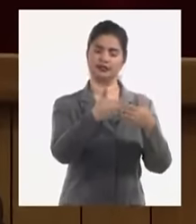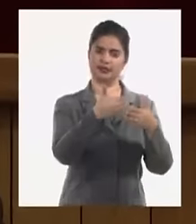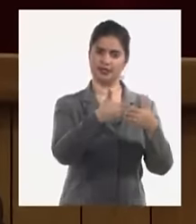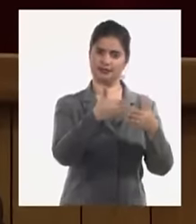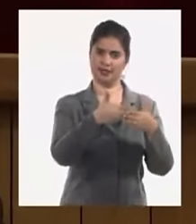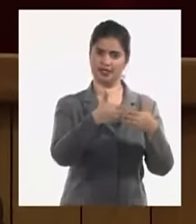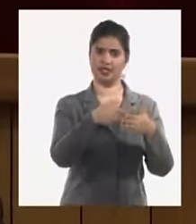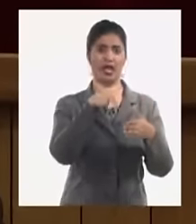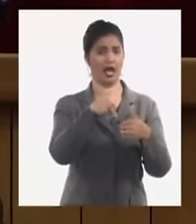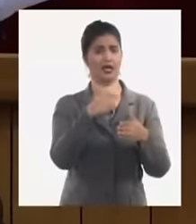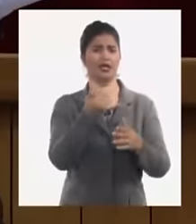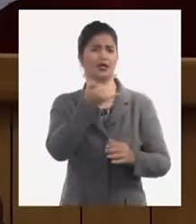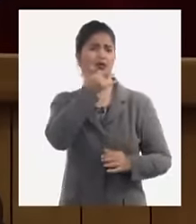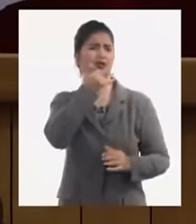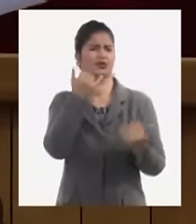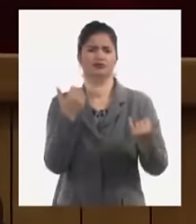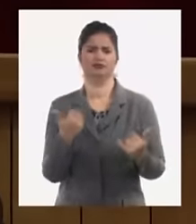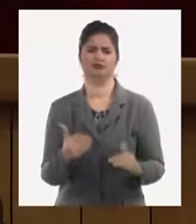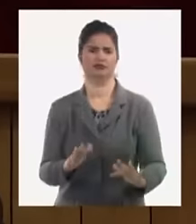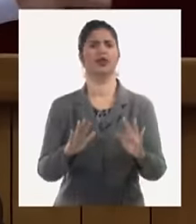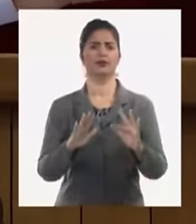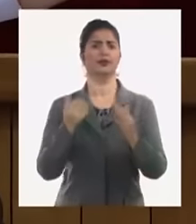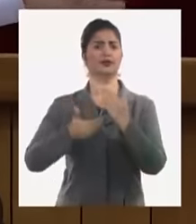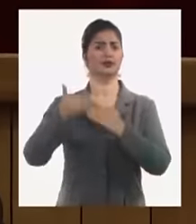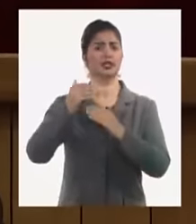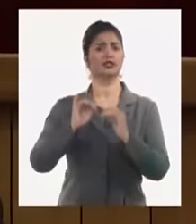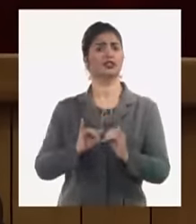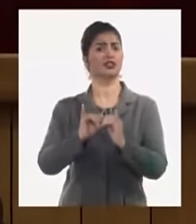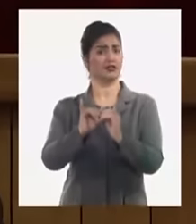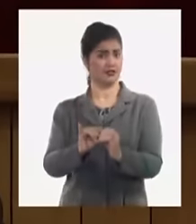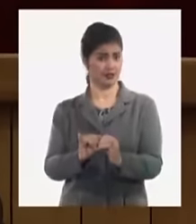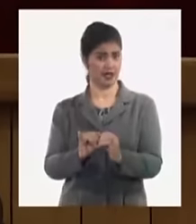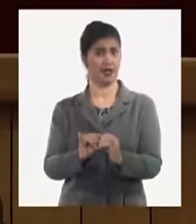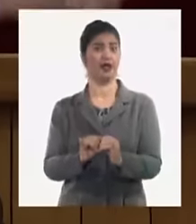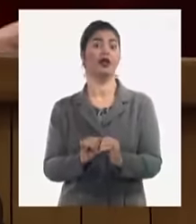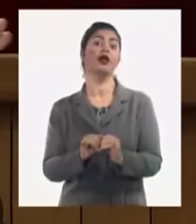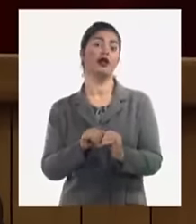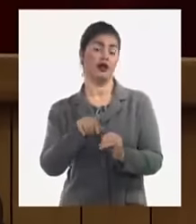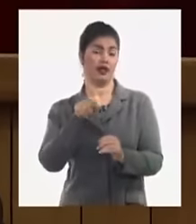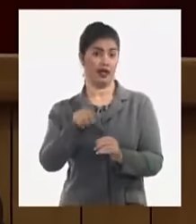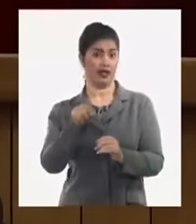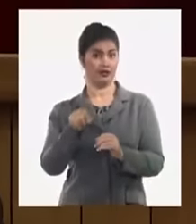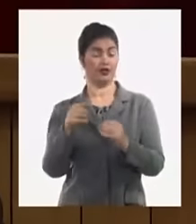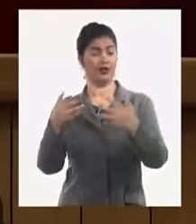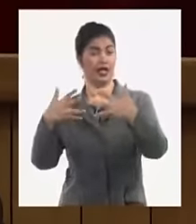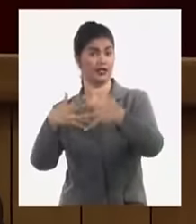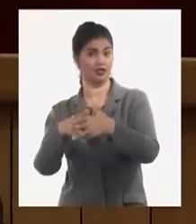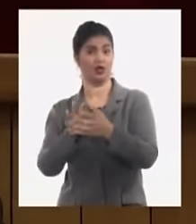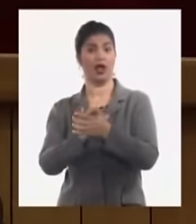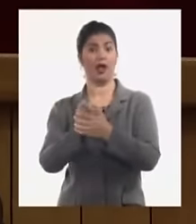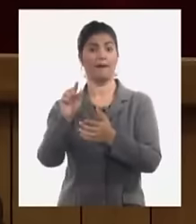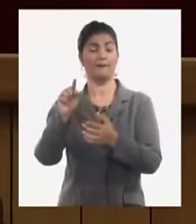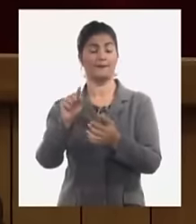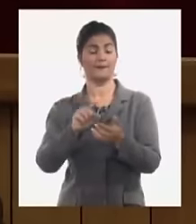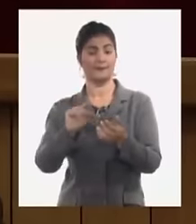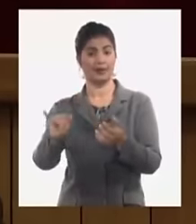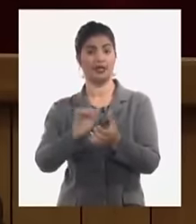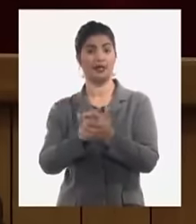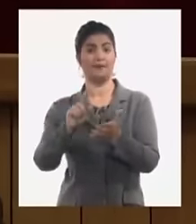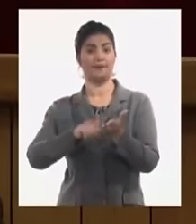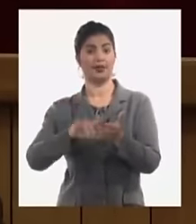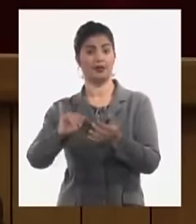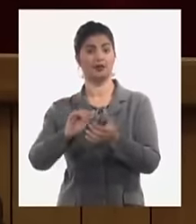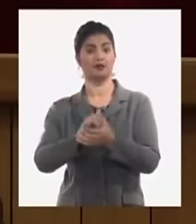cometido barbaridades y hice ahorita la excepción a favor de las MIPIME es la responsabilidad que asumimos desde